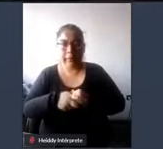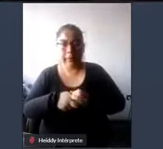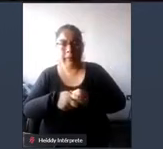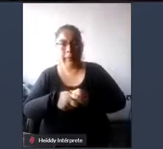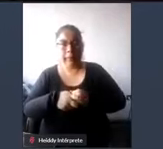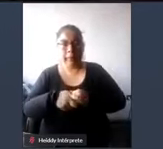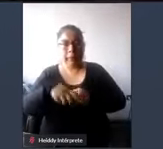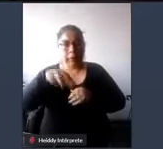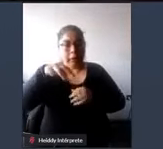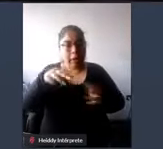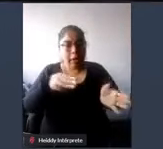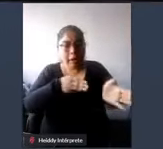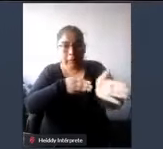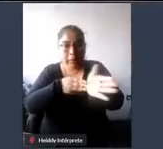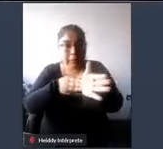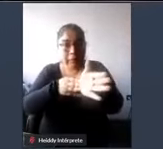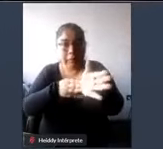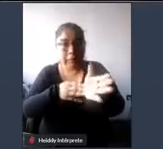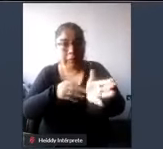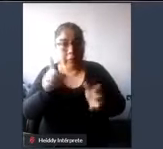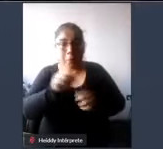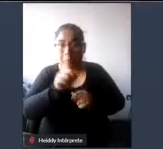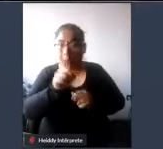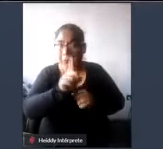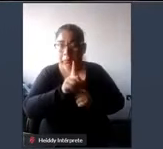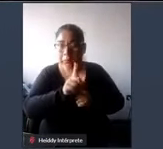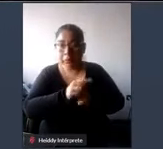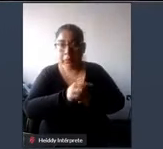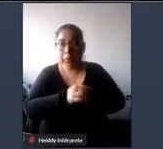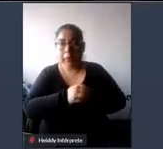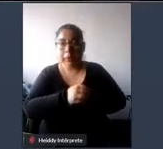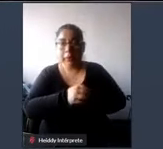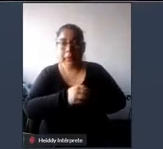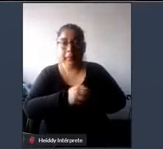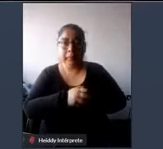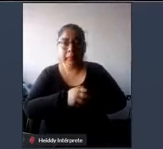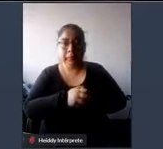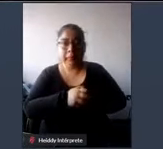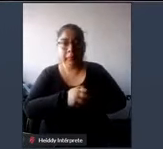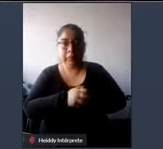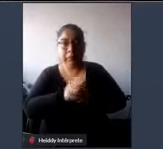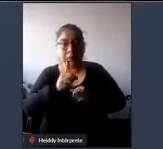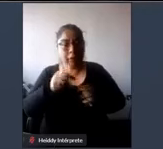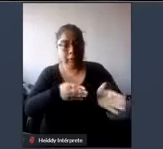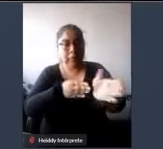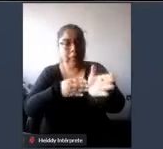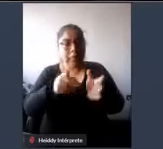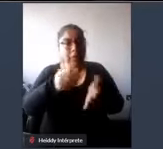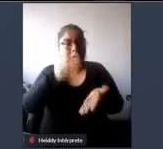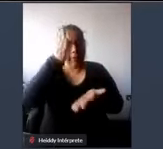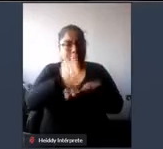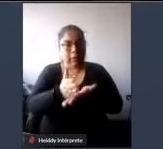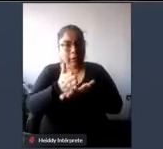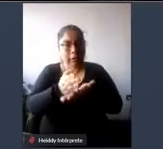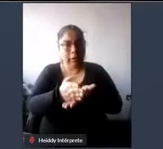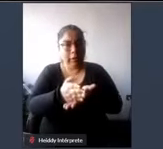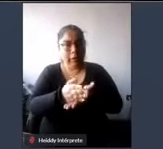el metropolitano por supuesto que tampoco tiene si el metropolitano se queda en el bus botado